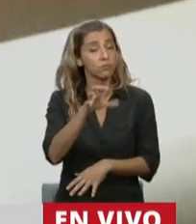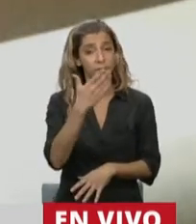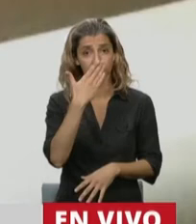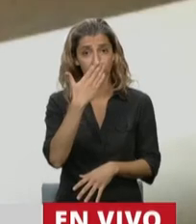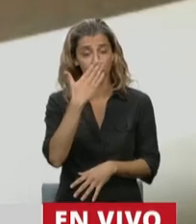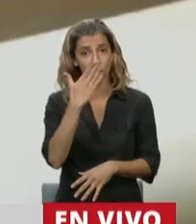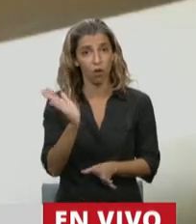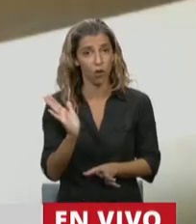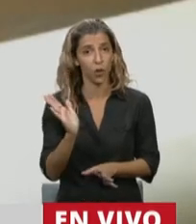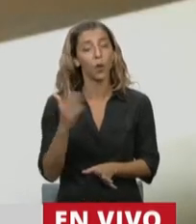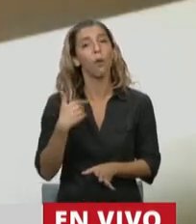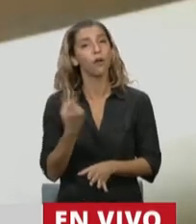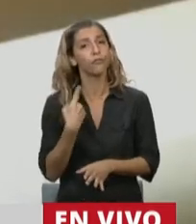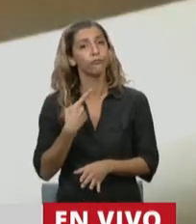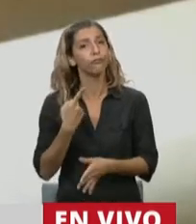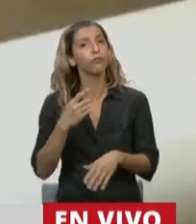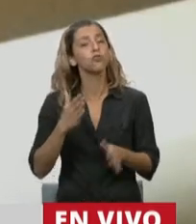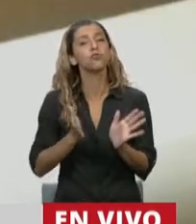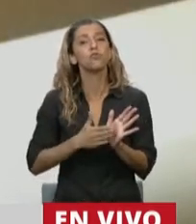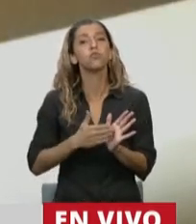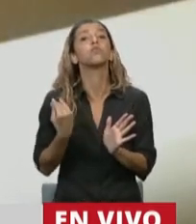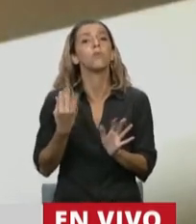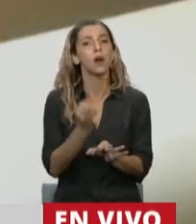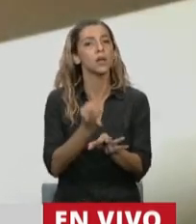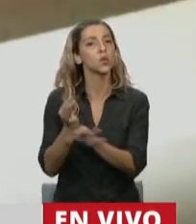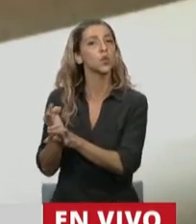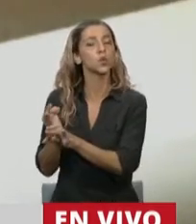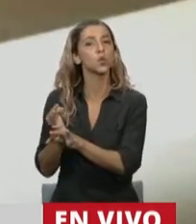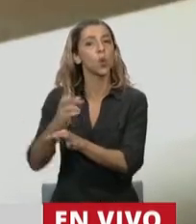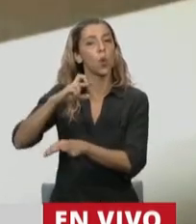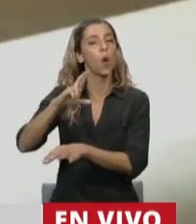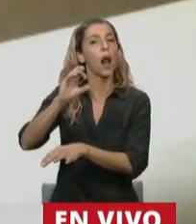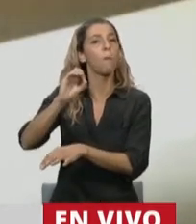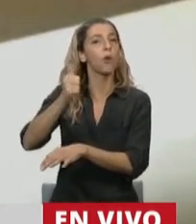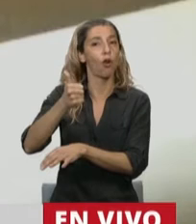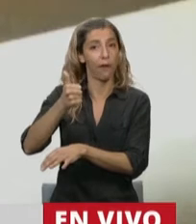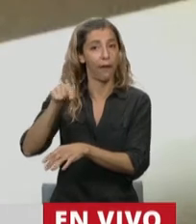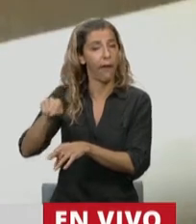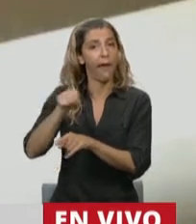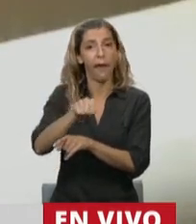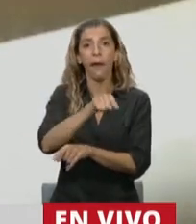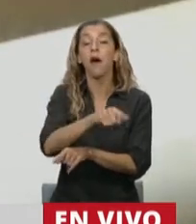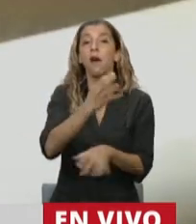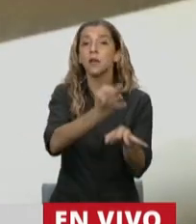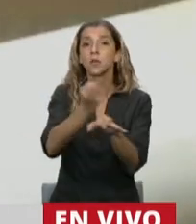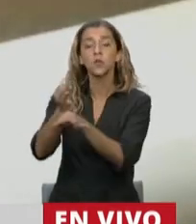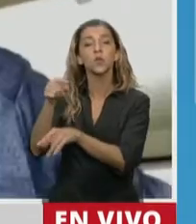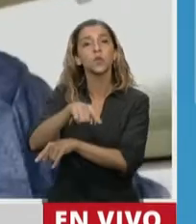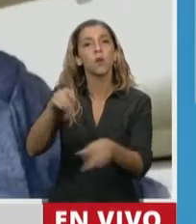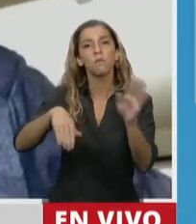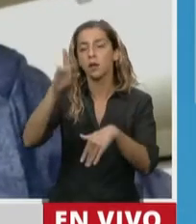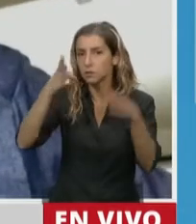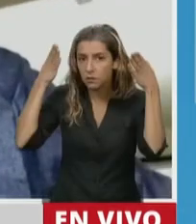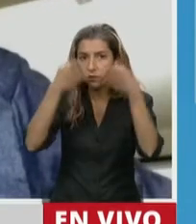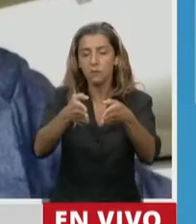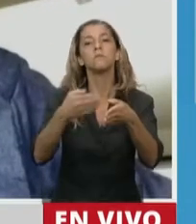de las escuelas PROA, que son escuelas especializadas en el desarrollo de software, de